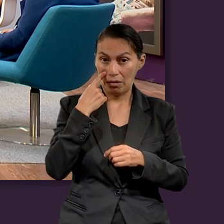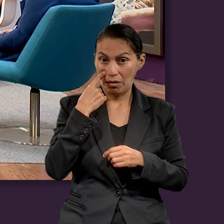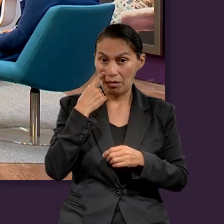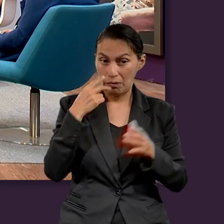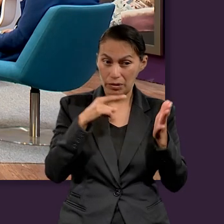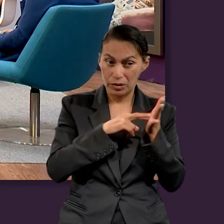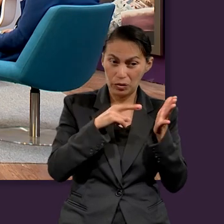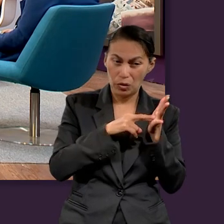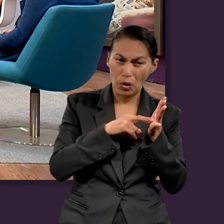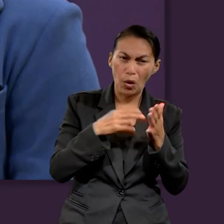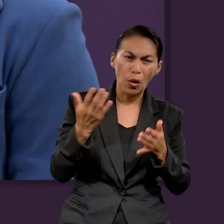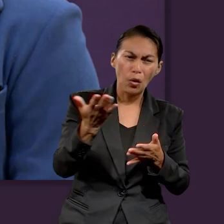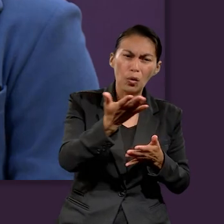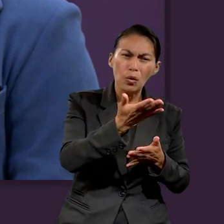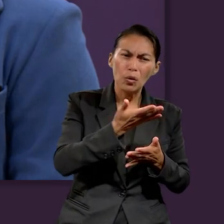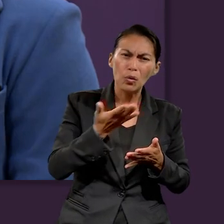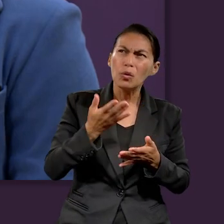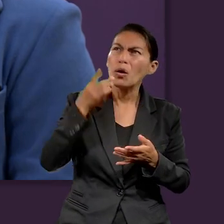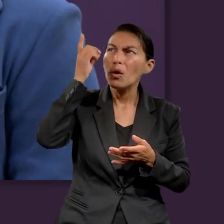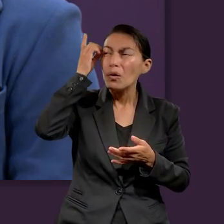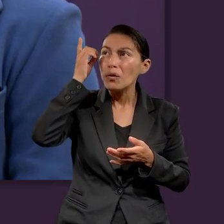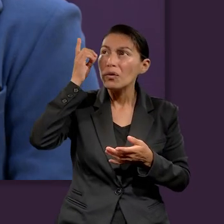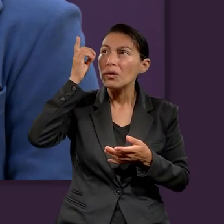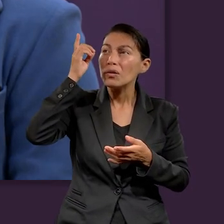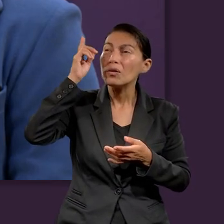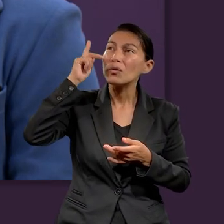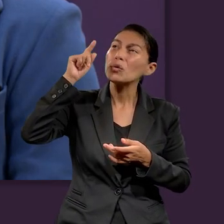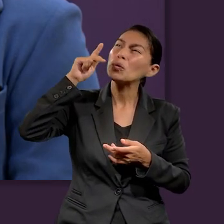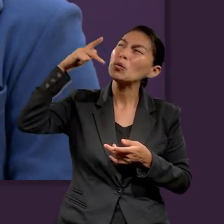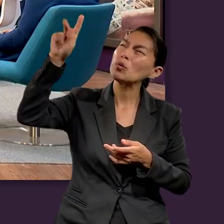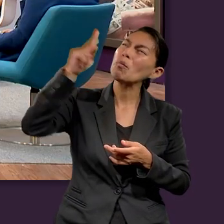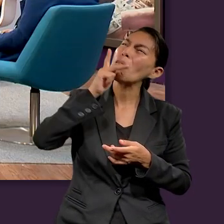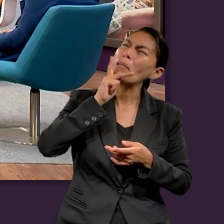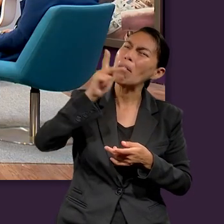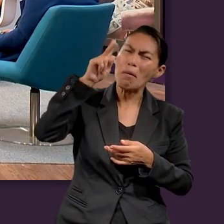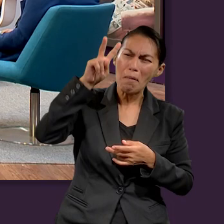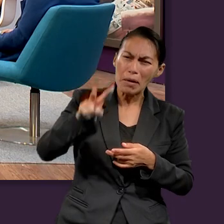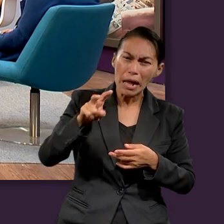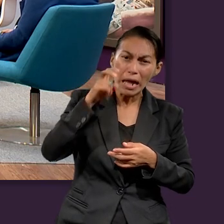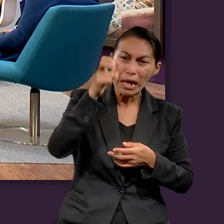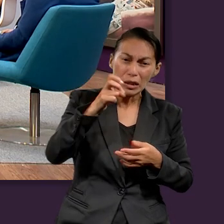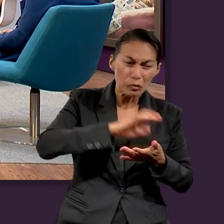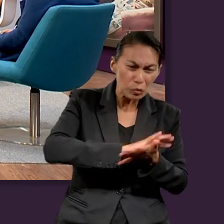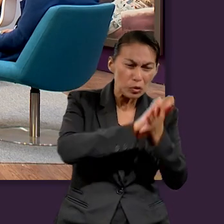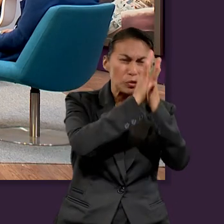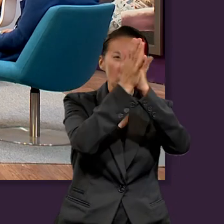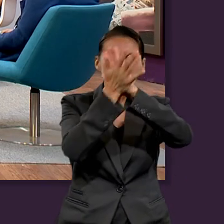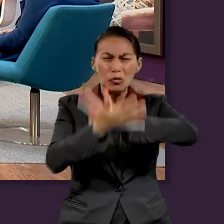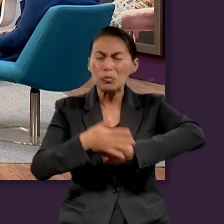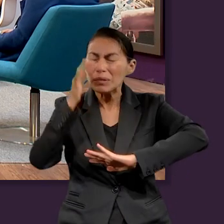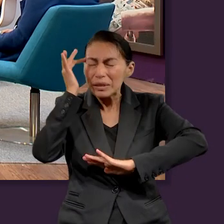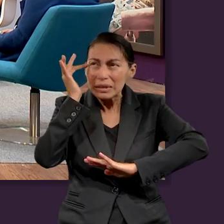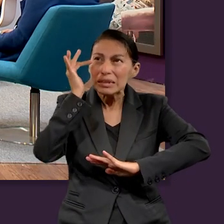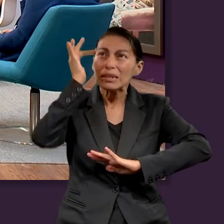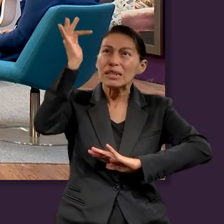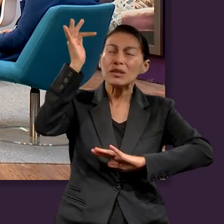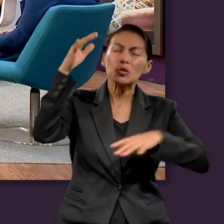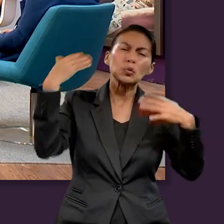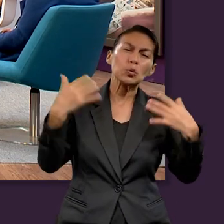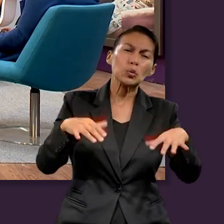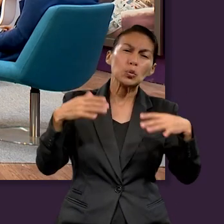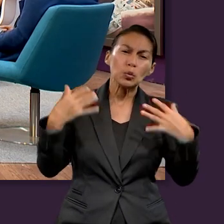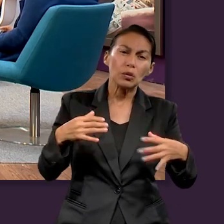texto de memoria que tenemos ahora, santificalos en tu verdad, tu palabra es la verdad. Y ellos habían dejado